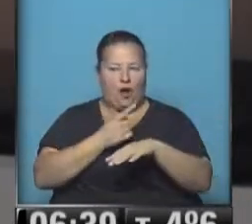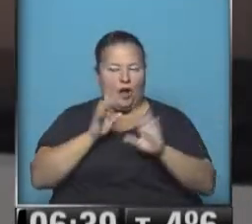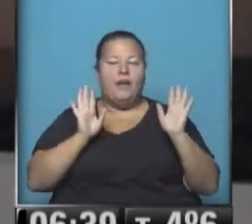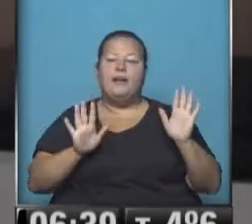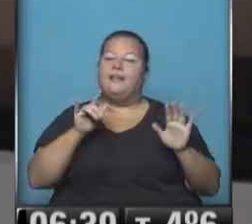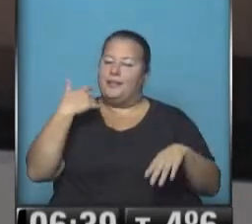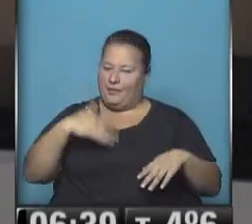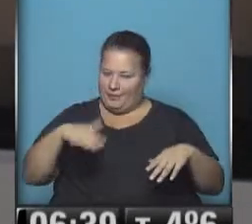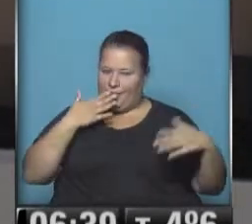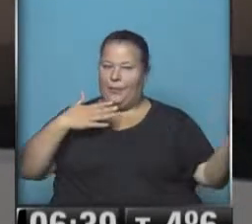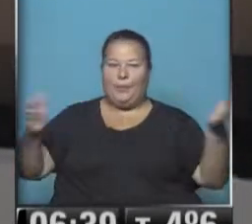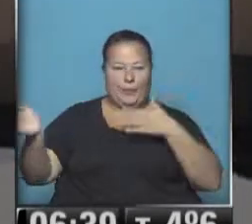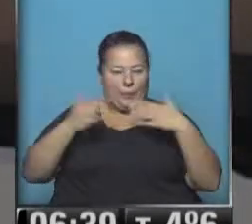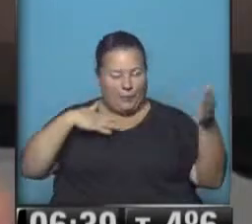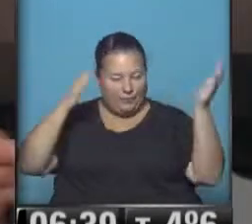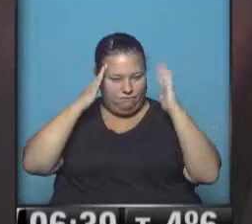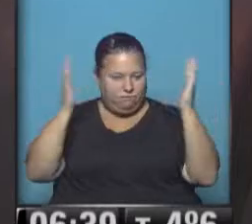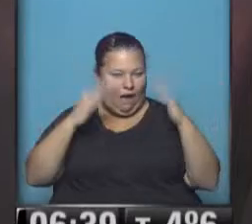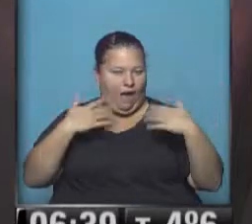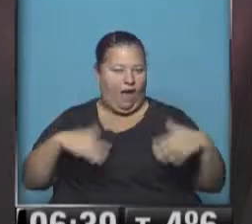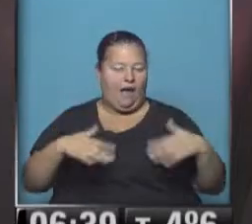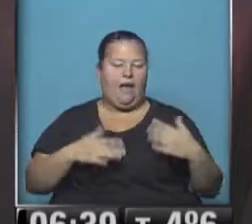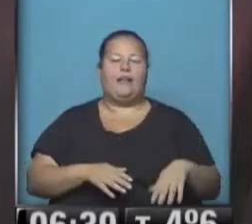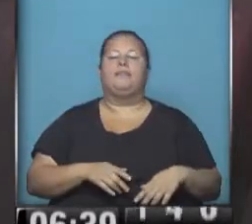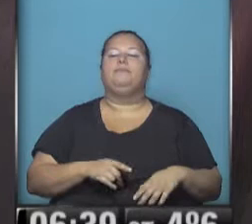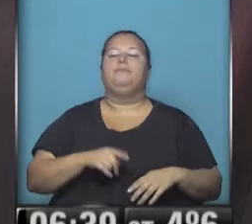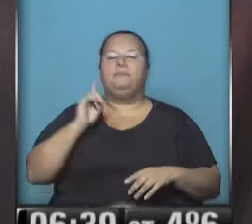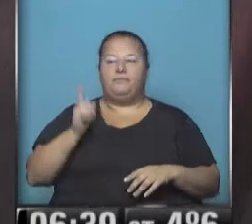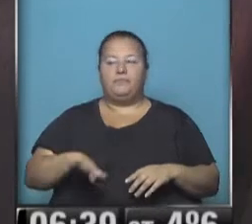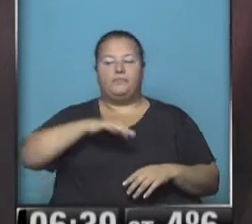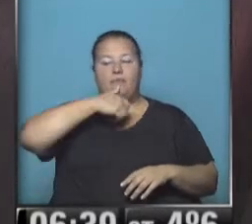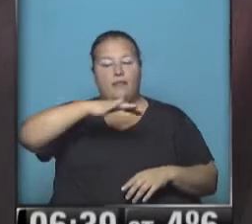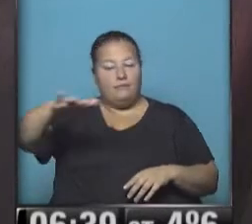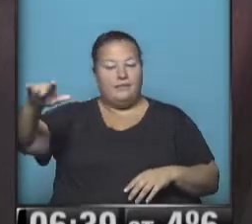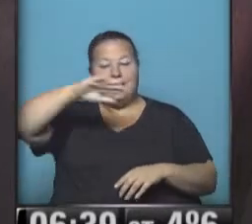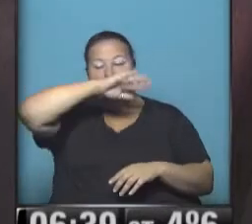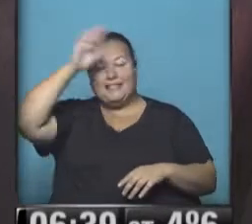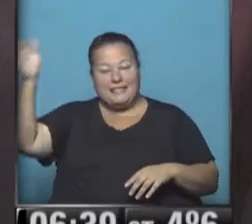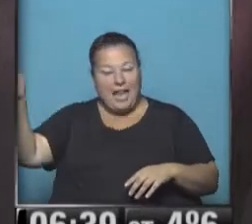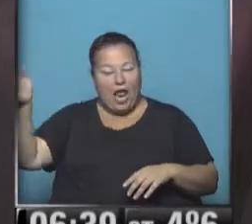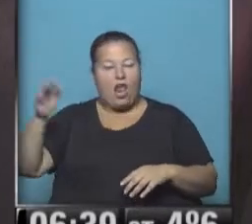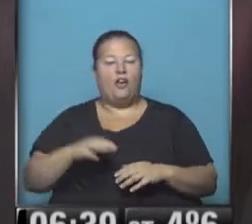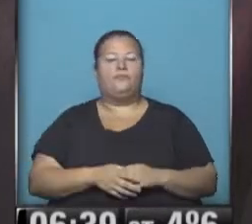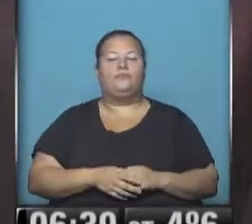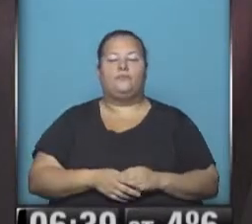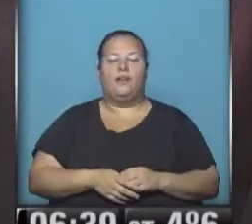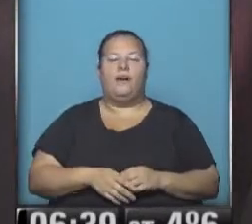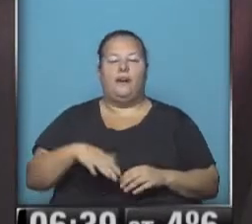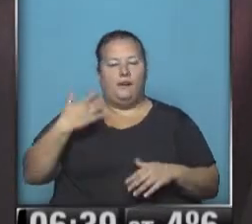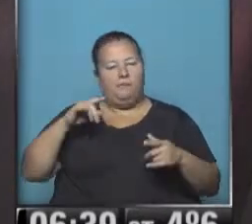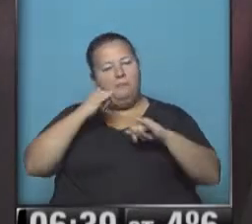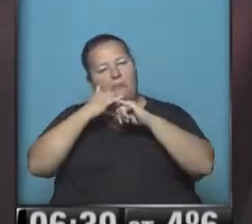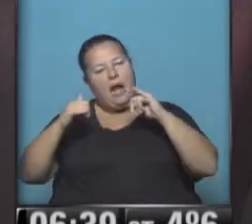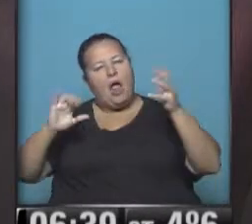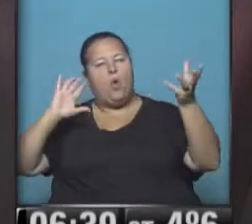Eso sí que está soplando muy fuerte. Y allí a lo largo de la costa, el cielo estará algo